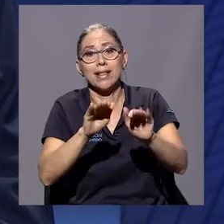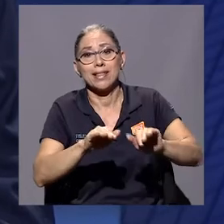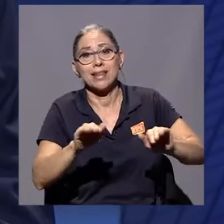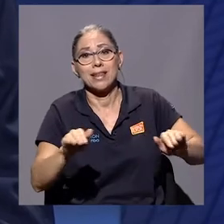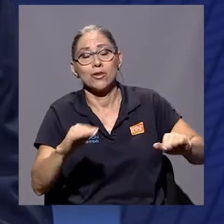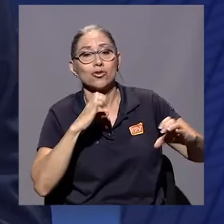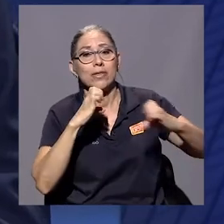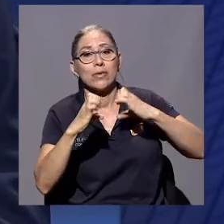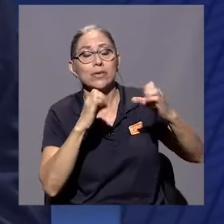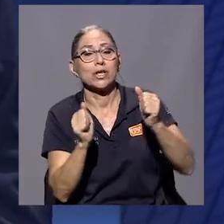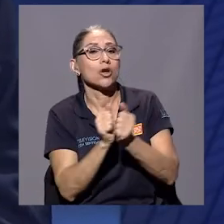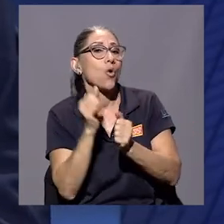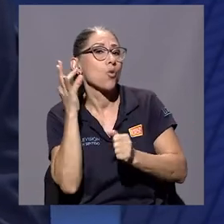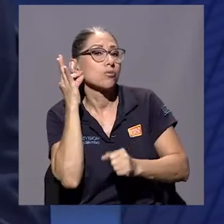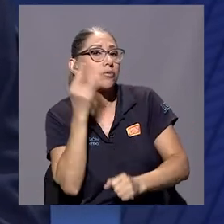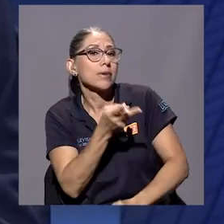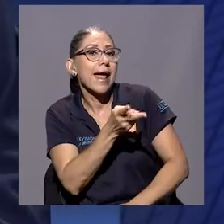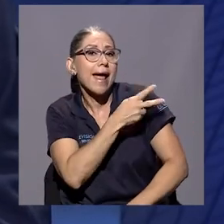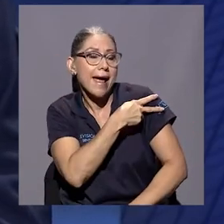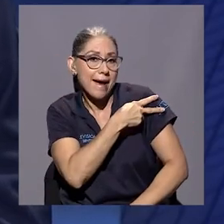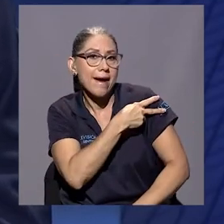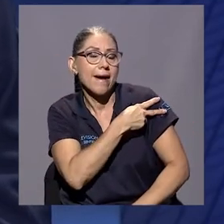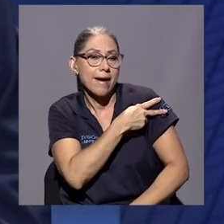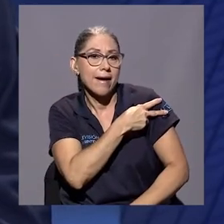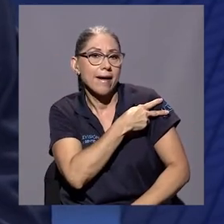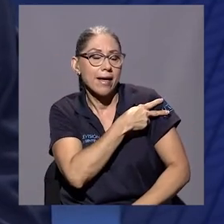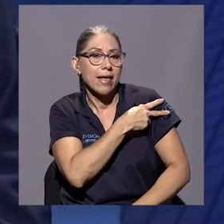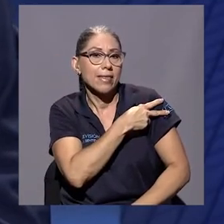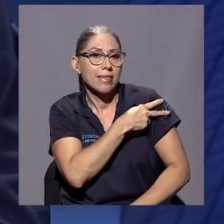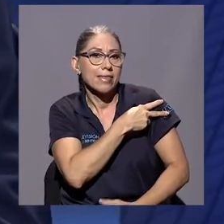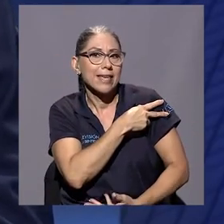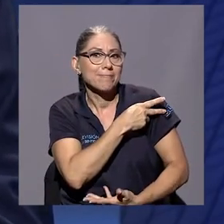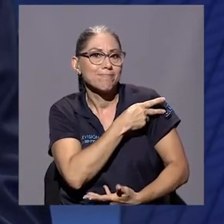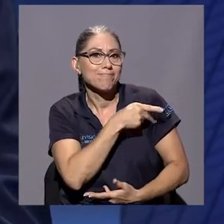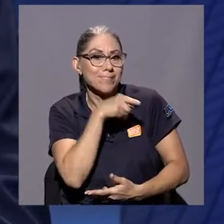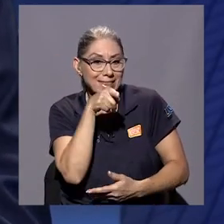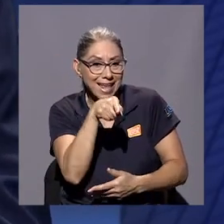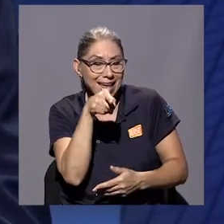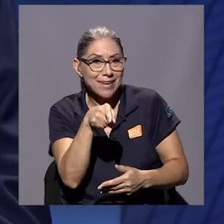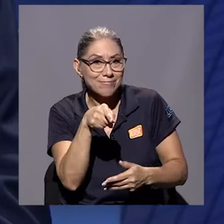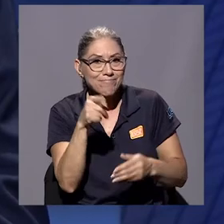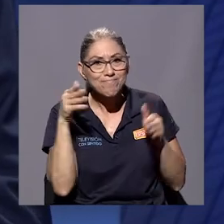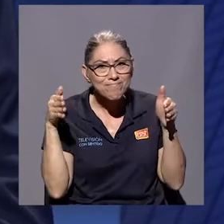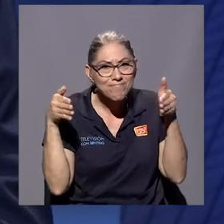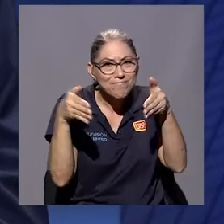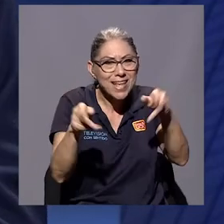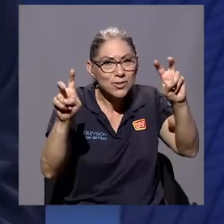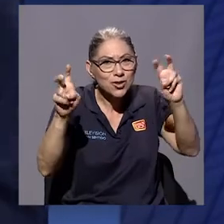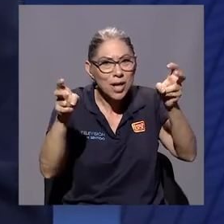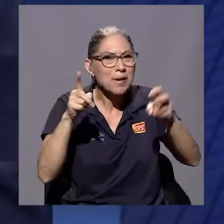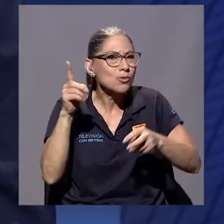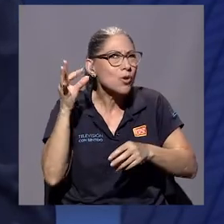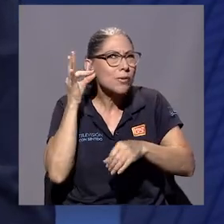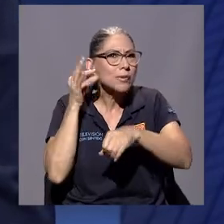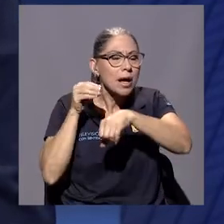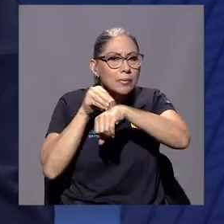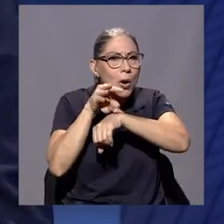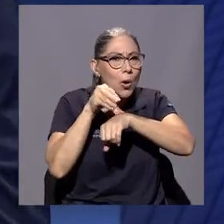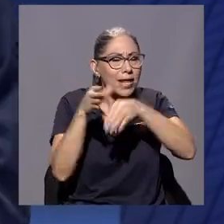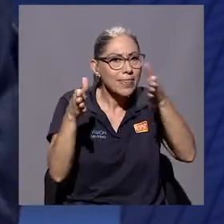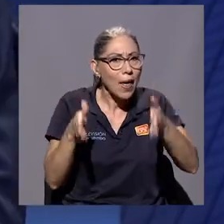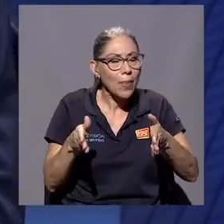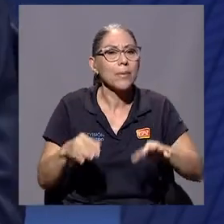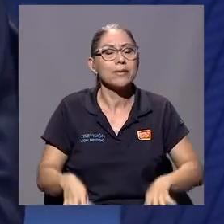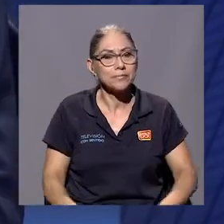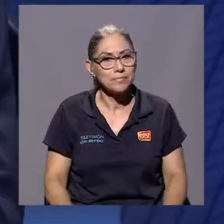niños y ahí me entrevisté con la jefa de que trata esos temas, una orientadora,